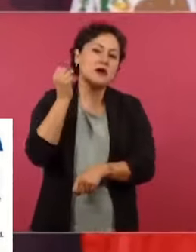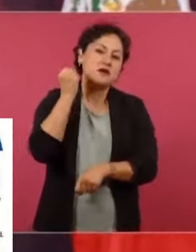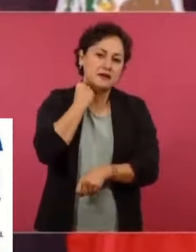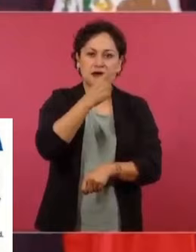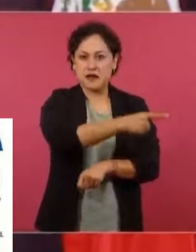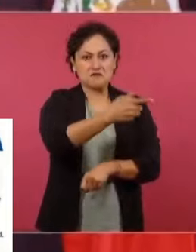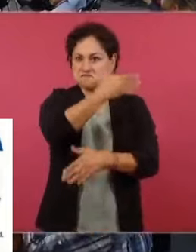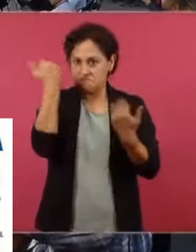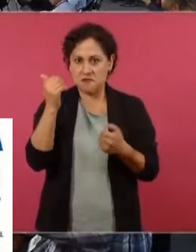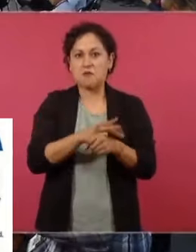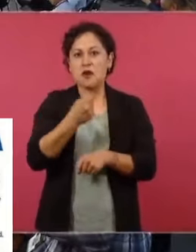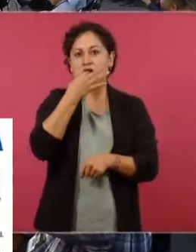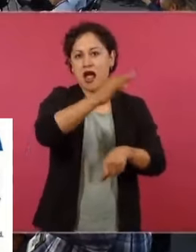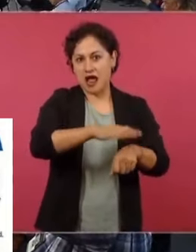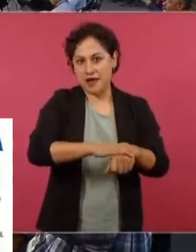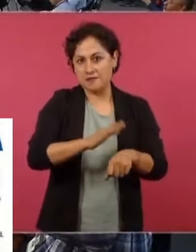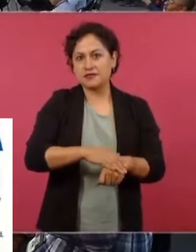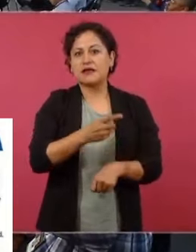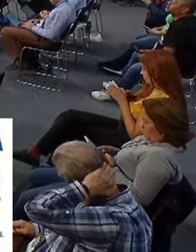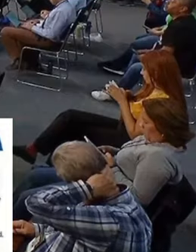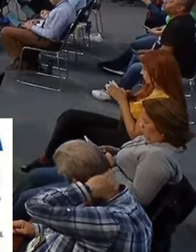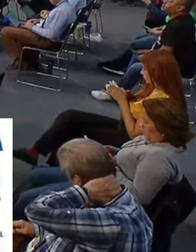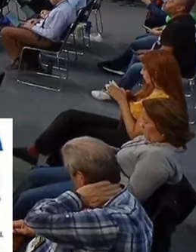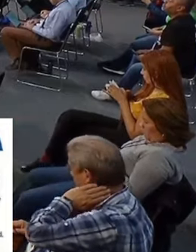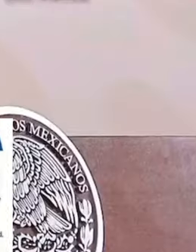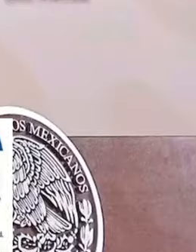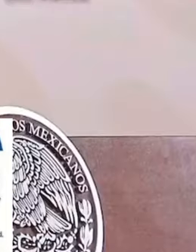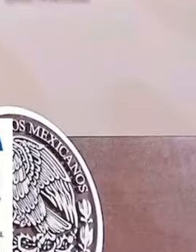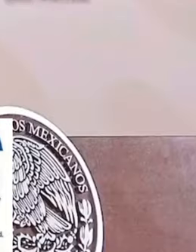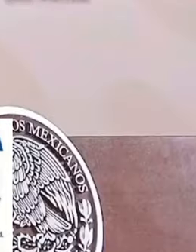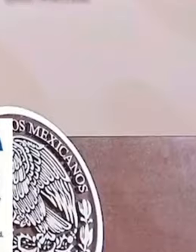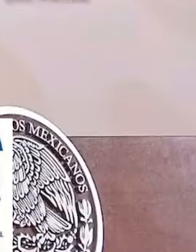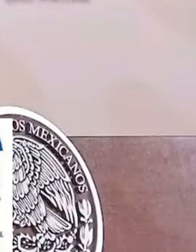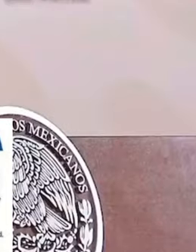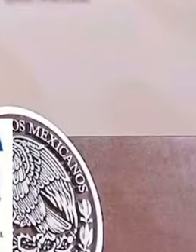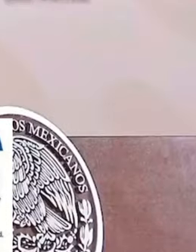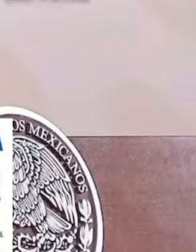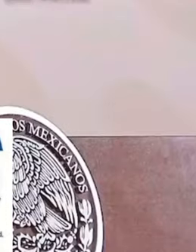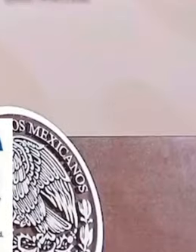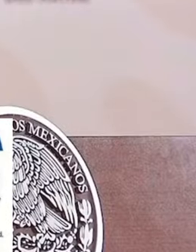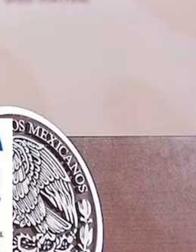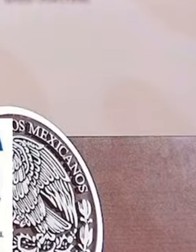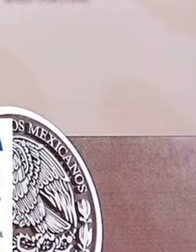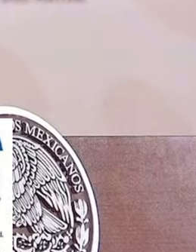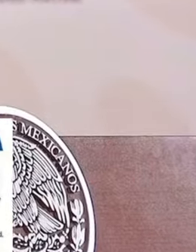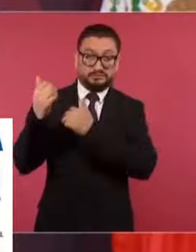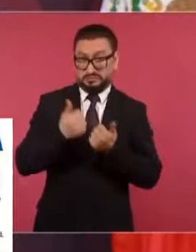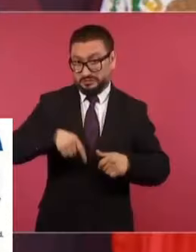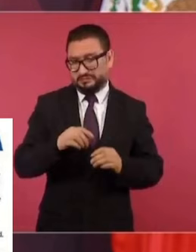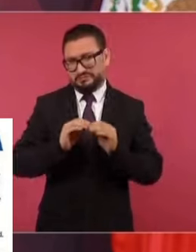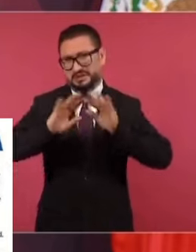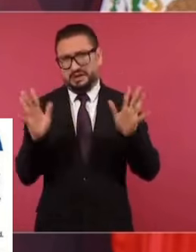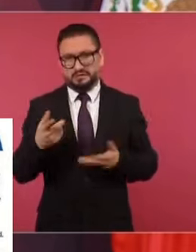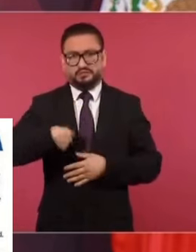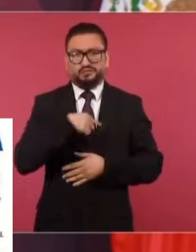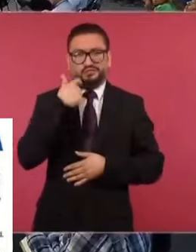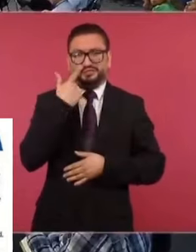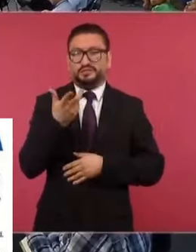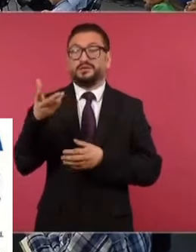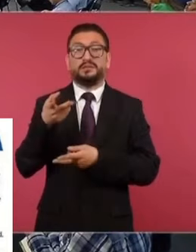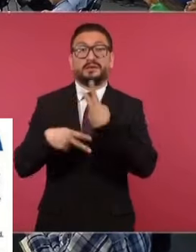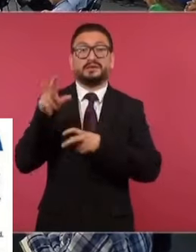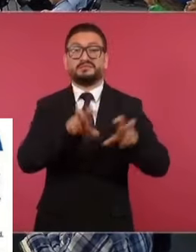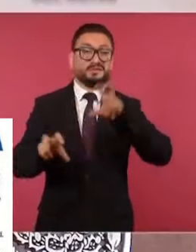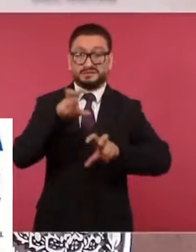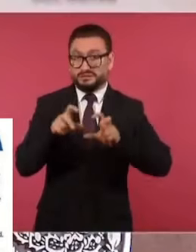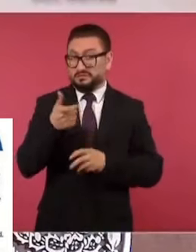decirles es que esas actitudes o esas acciones supuestas de parte nuestra afectaban la inversión. Nosotros no queremos traer inversión